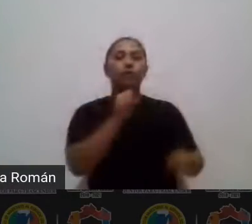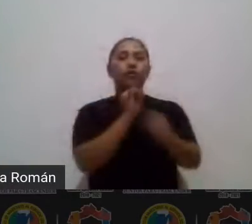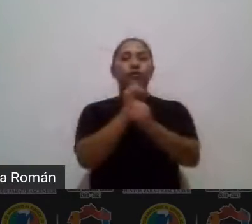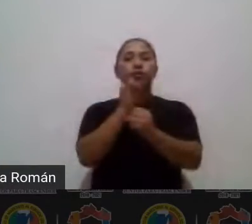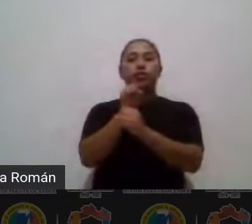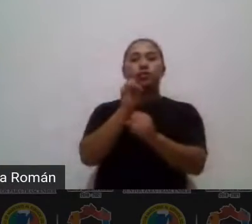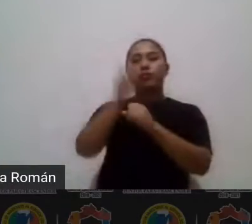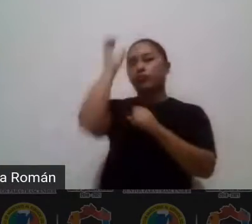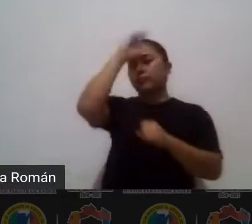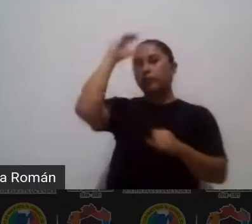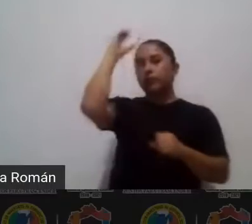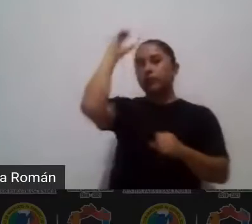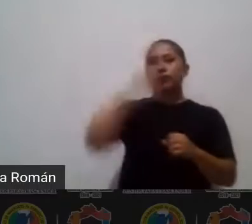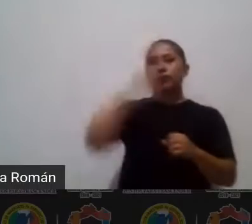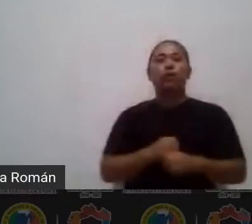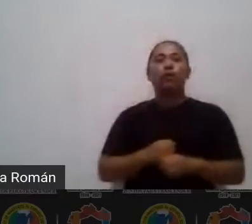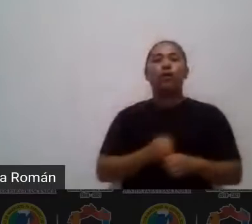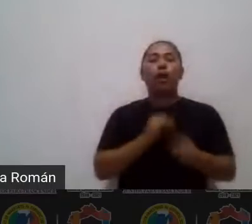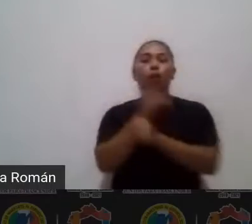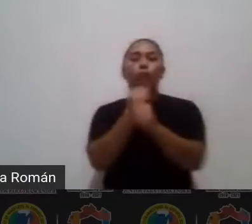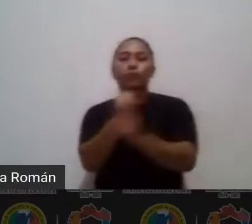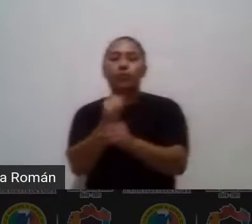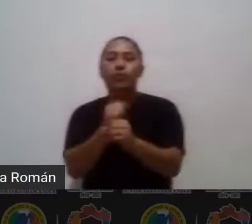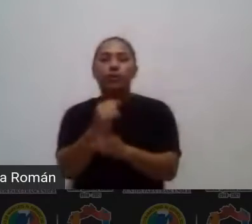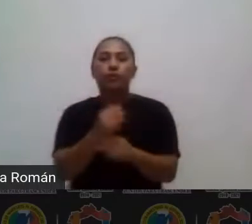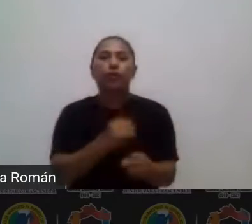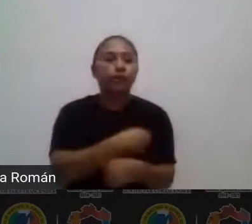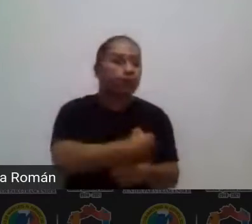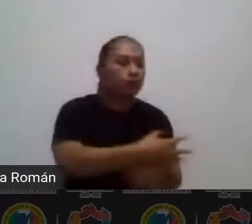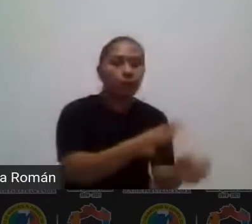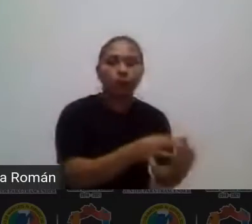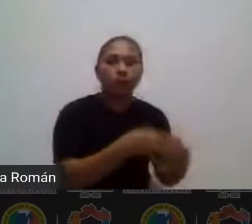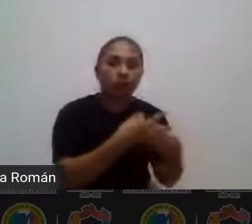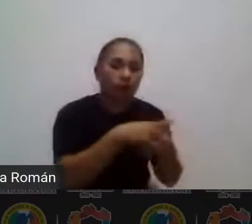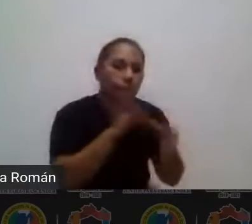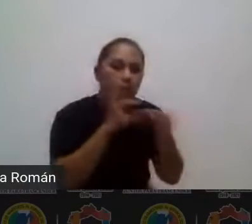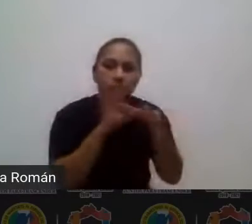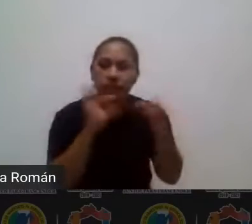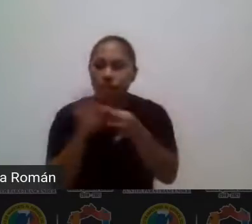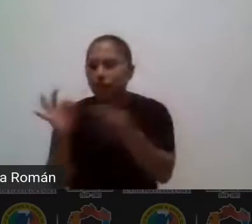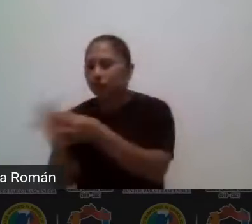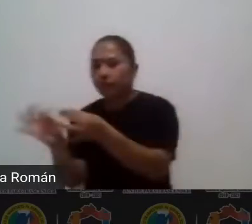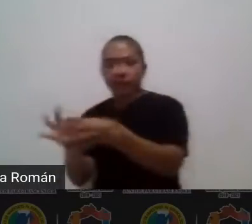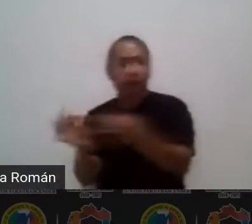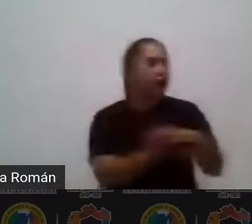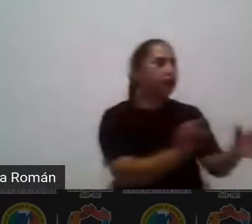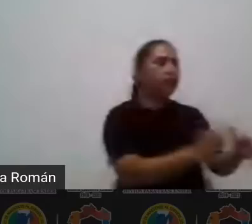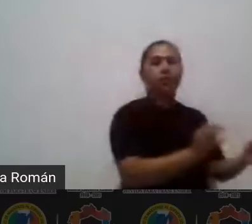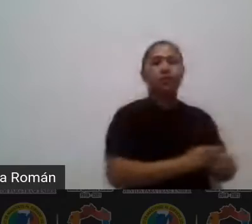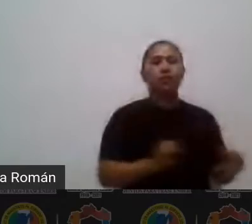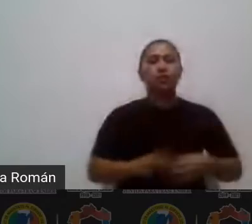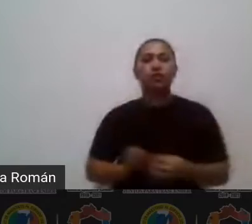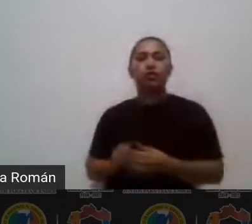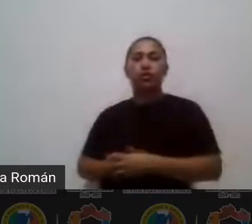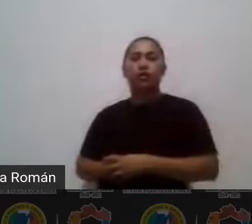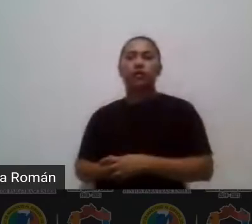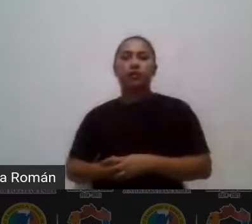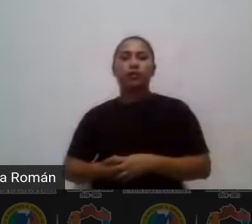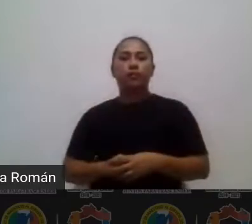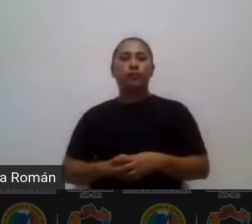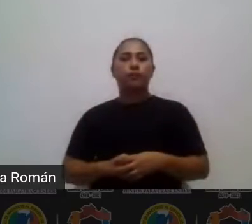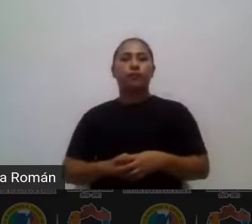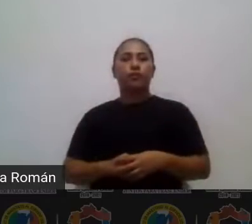experimentación a lo mejor la parte de las hipótesis porque crees que está pasando esto la